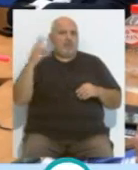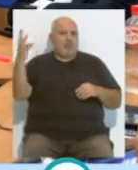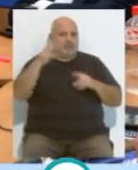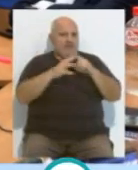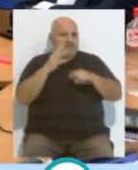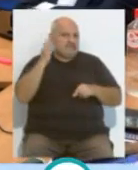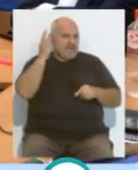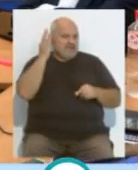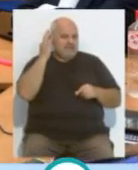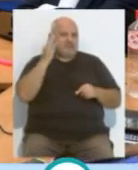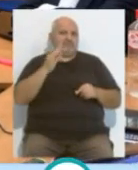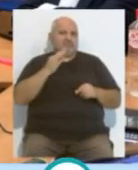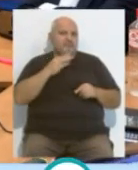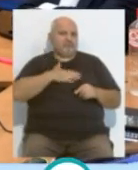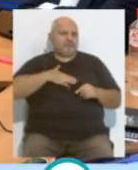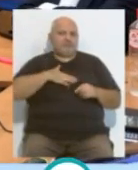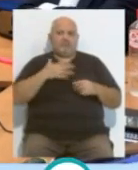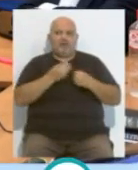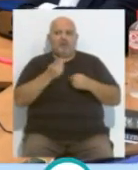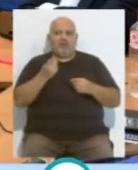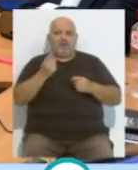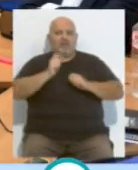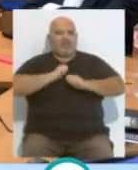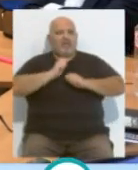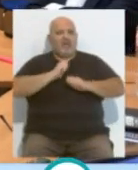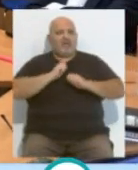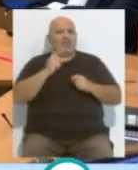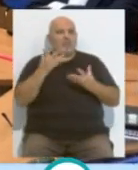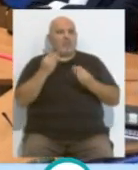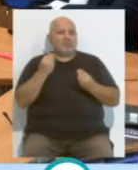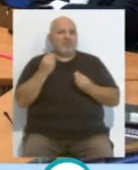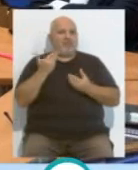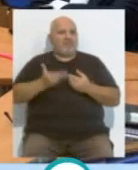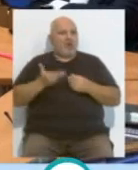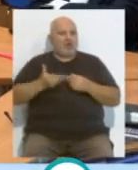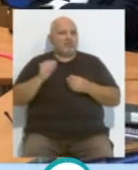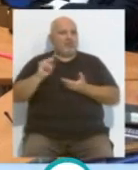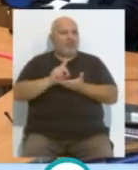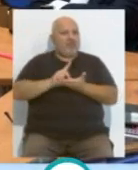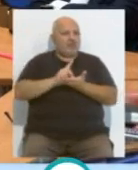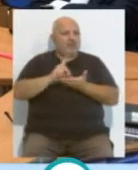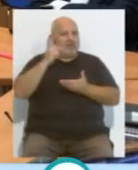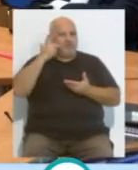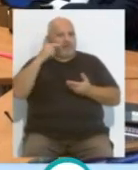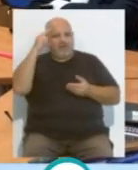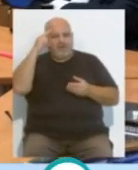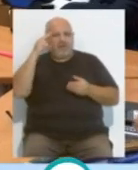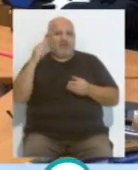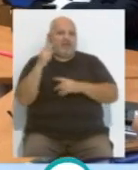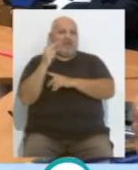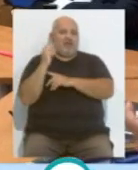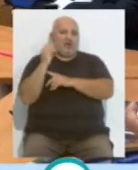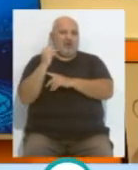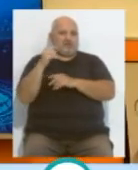cuatro chicas que es muy encantadora la verdad que nos han aportado muchísimo valor al Congreso